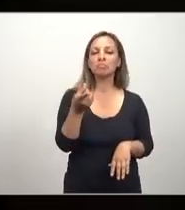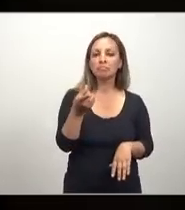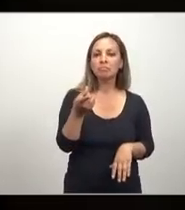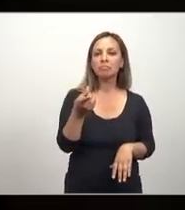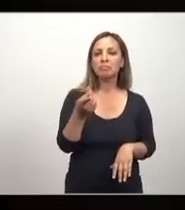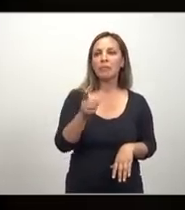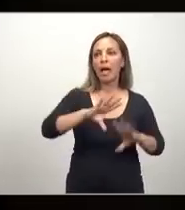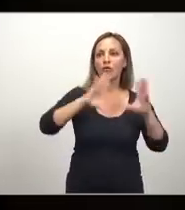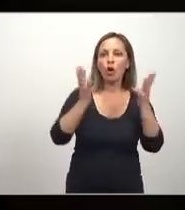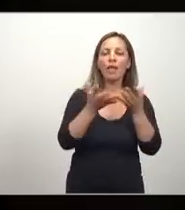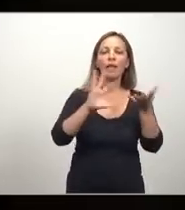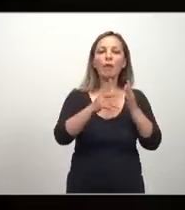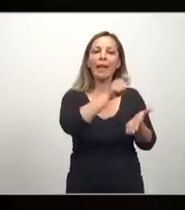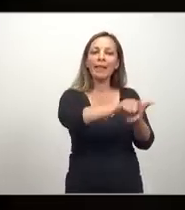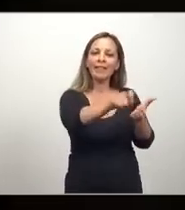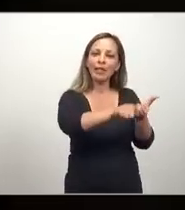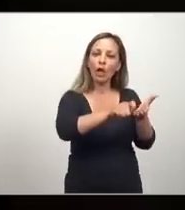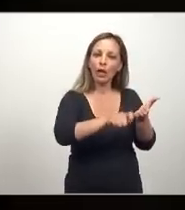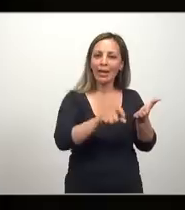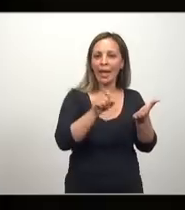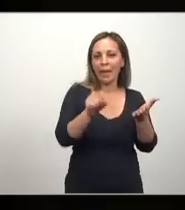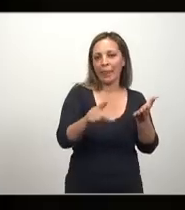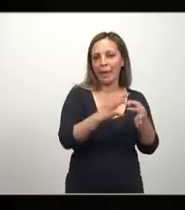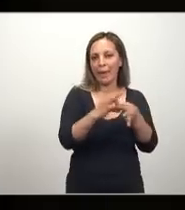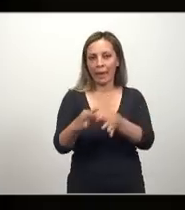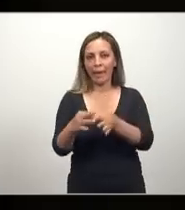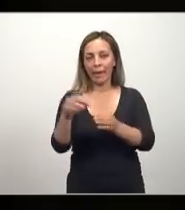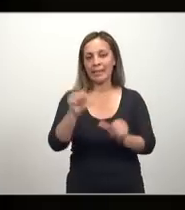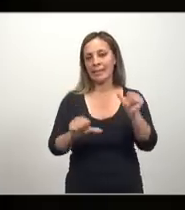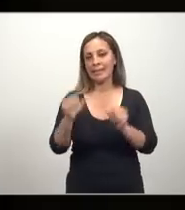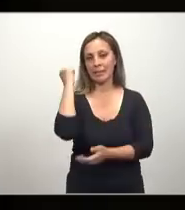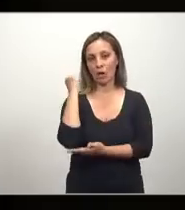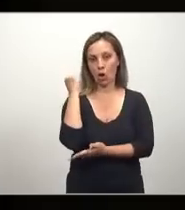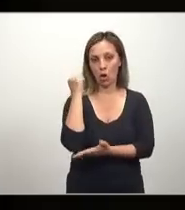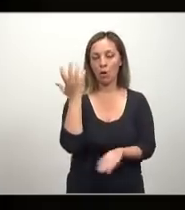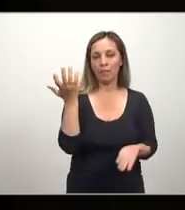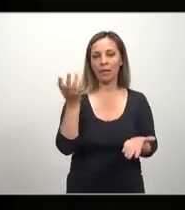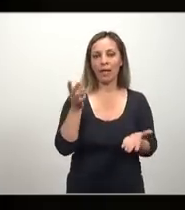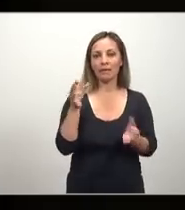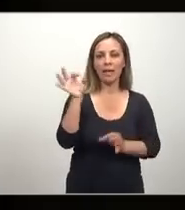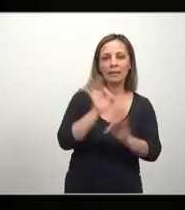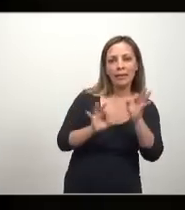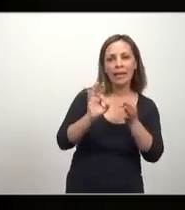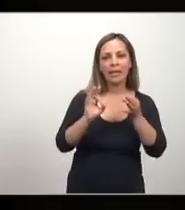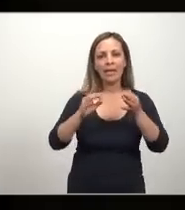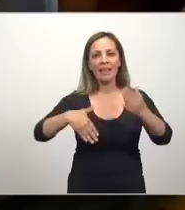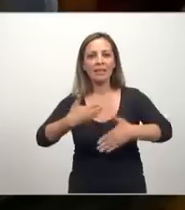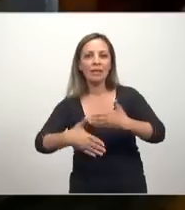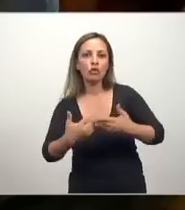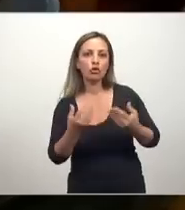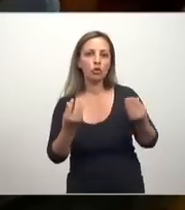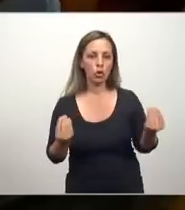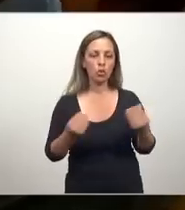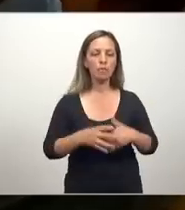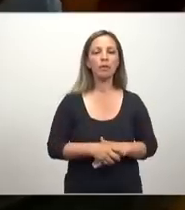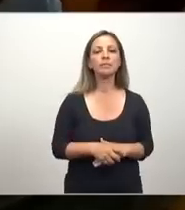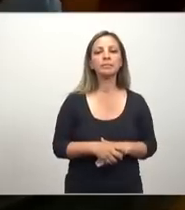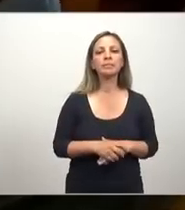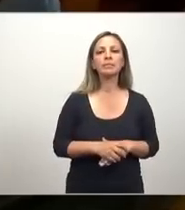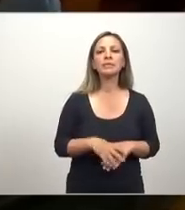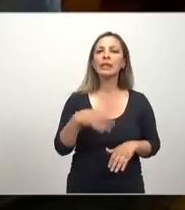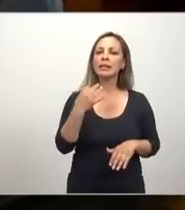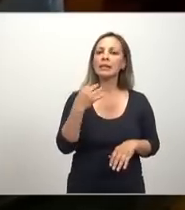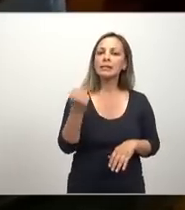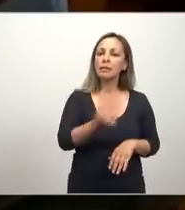a la teoría económica, si se puede hablar de teoría económica, y sobre todo a la estrategia de desarrollo. Es preciso superar la indigencia ideológica